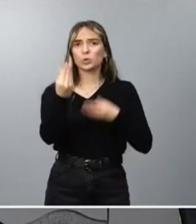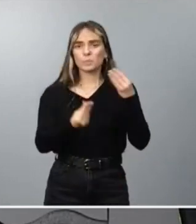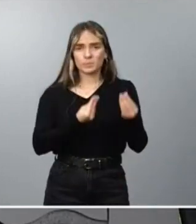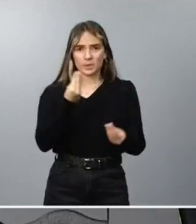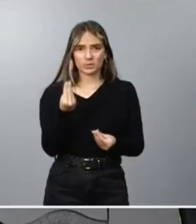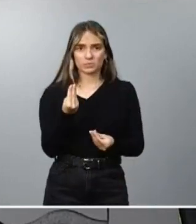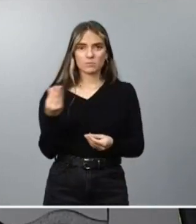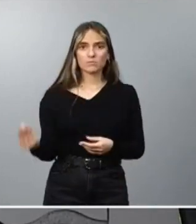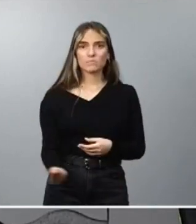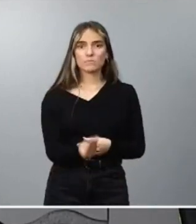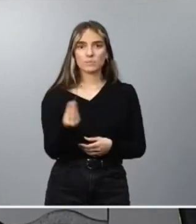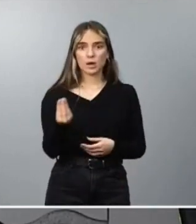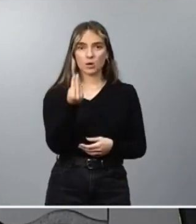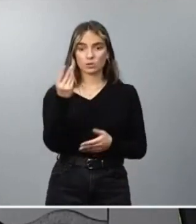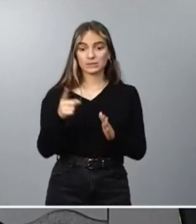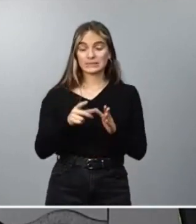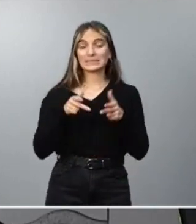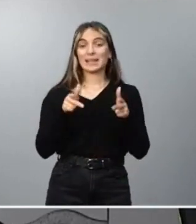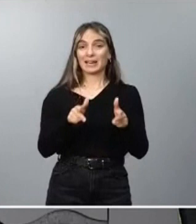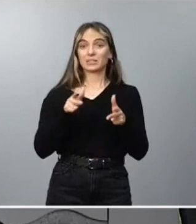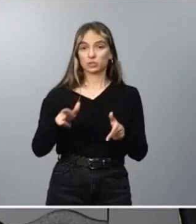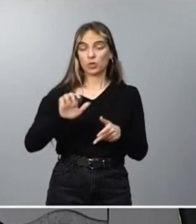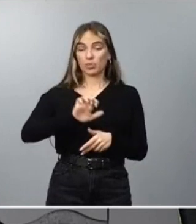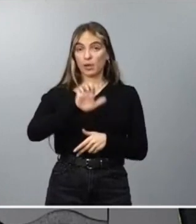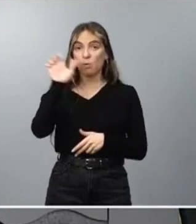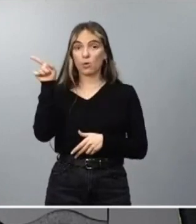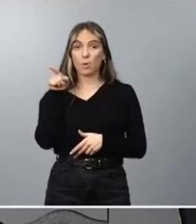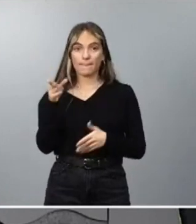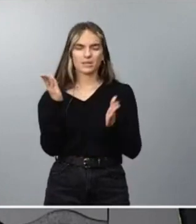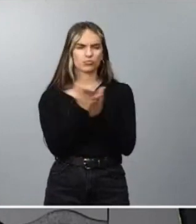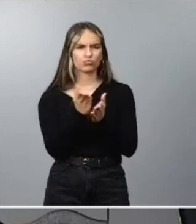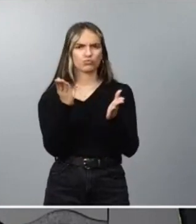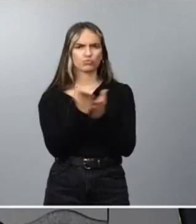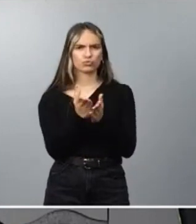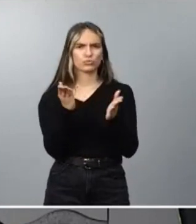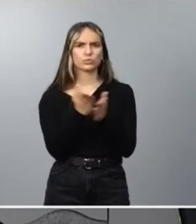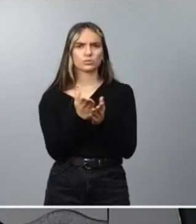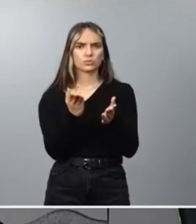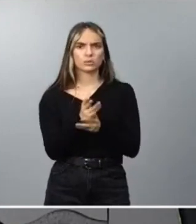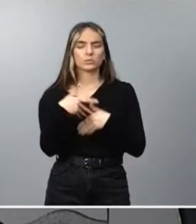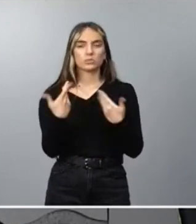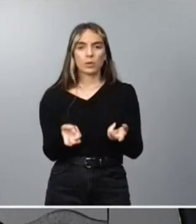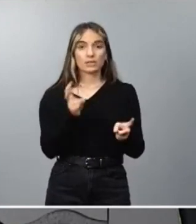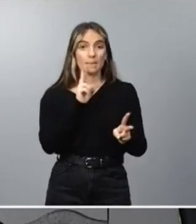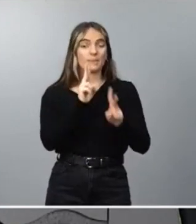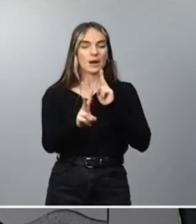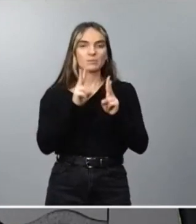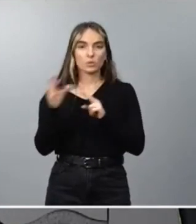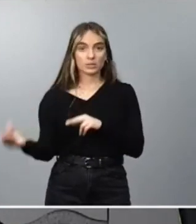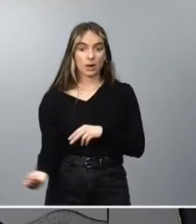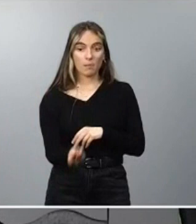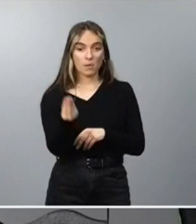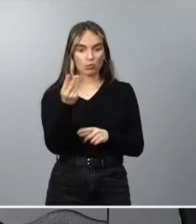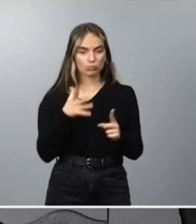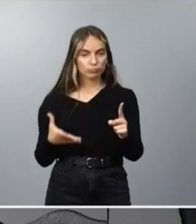estudiar un manual de derecho de la Unión Europea y buscar encontrar las mejores respuestas y no dejarse